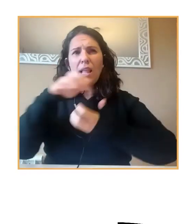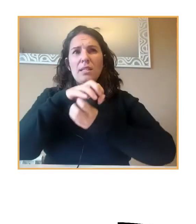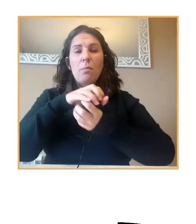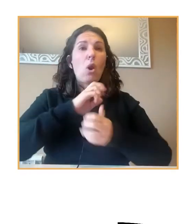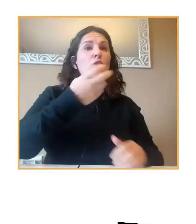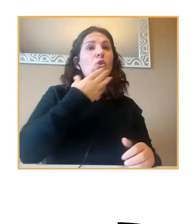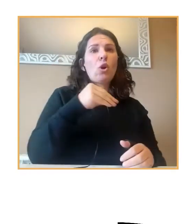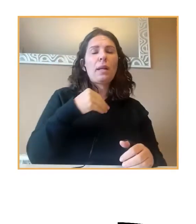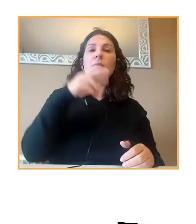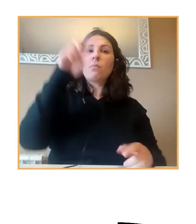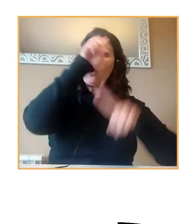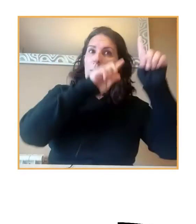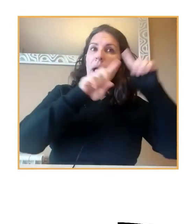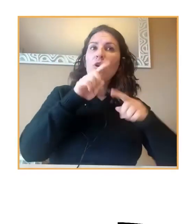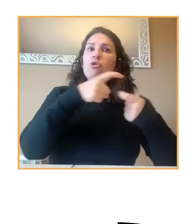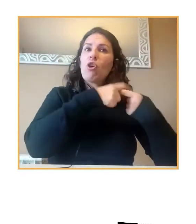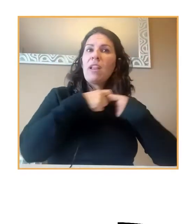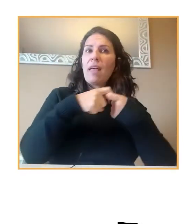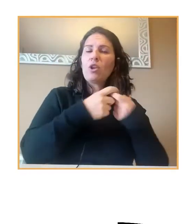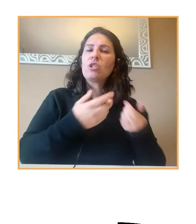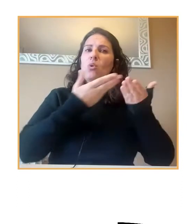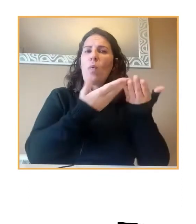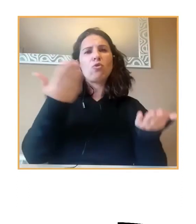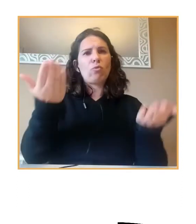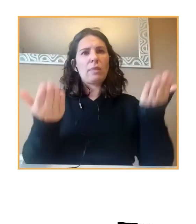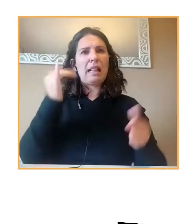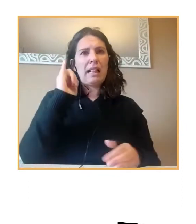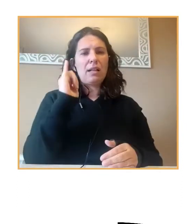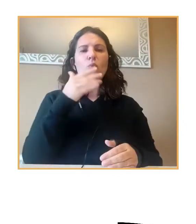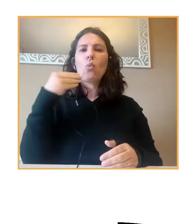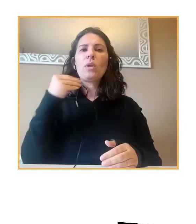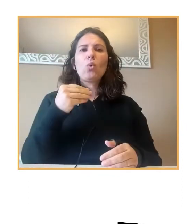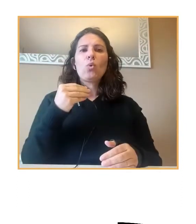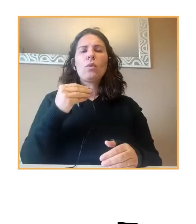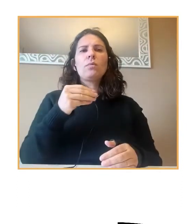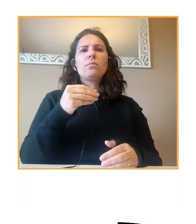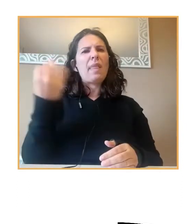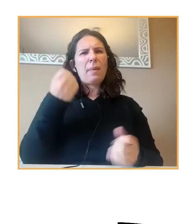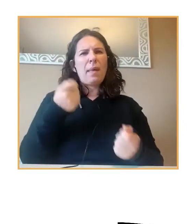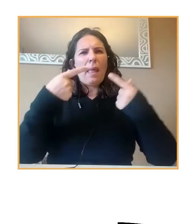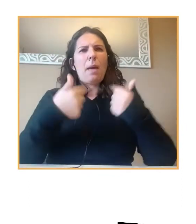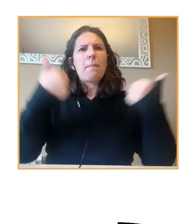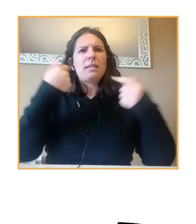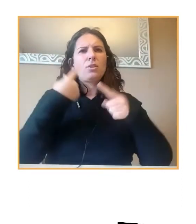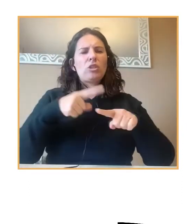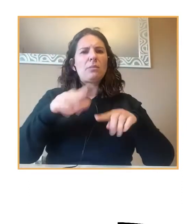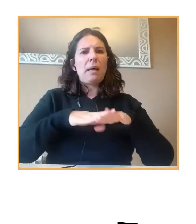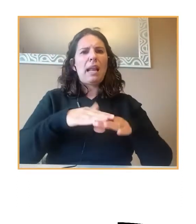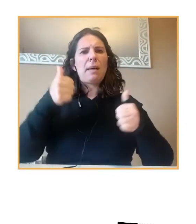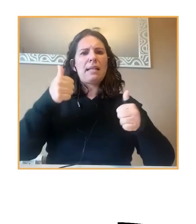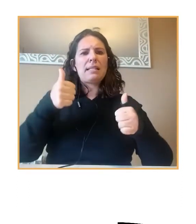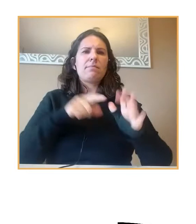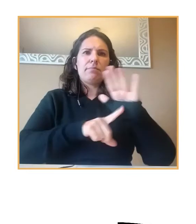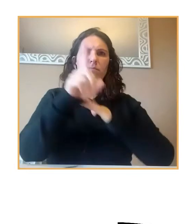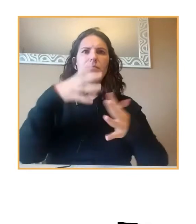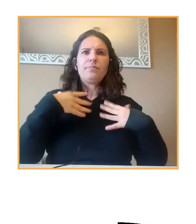solidarios y ayudando sin ninguna duda la juventud merece más acciones para favorecer la salud mental y el bienestar